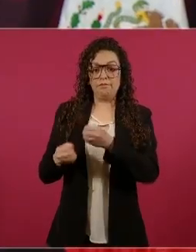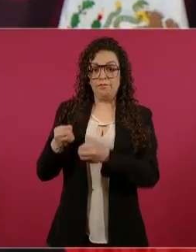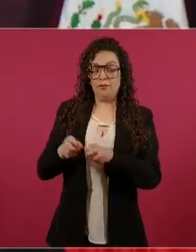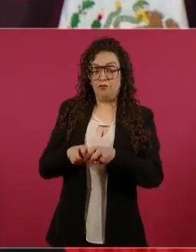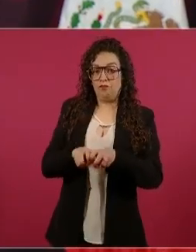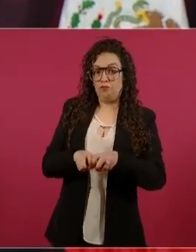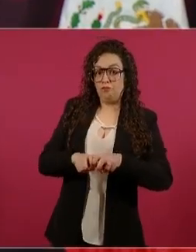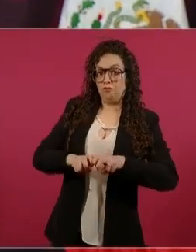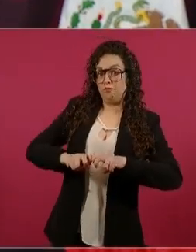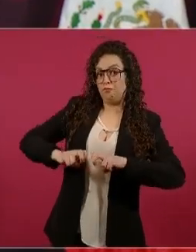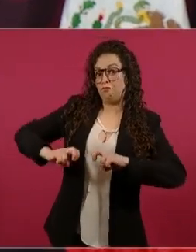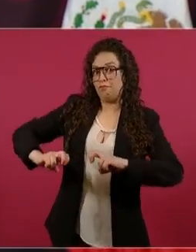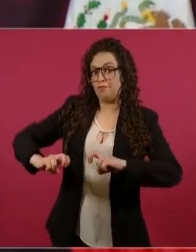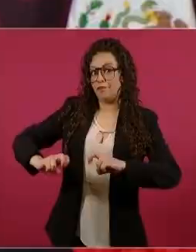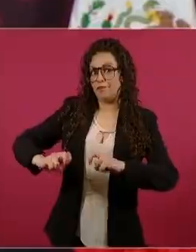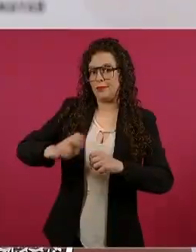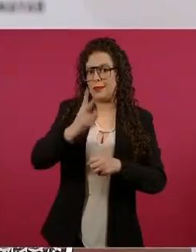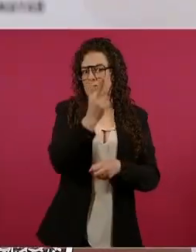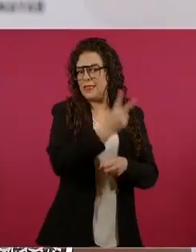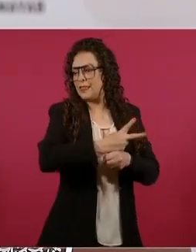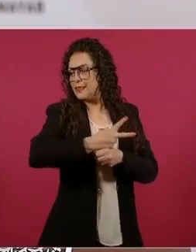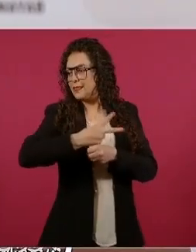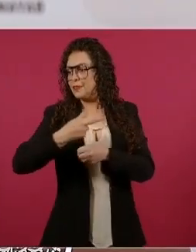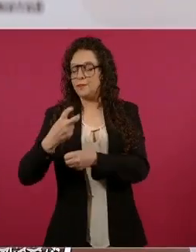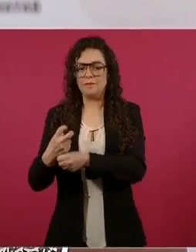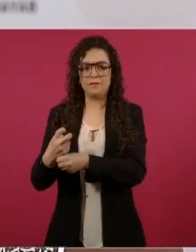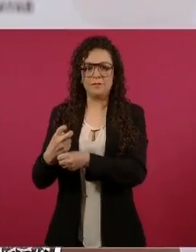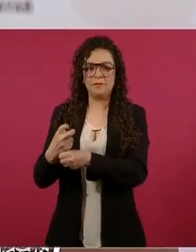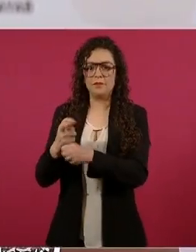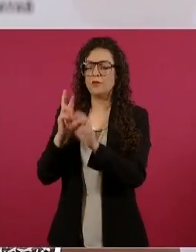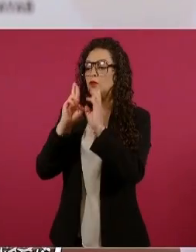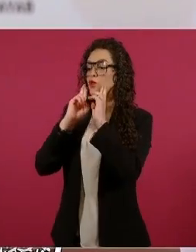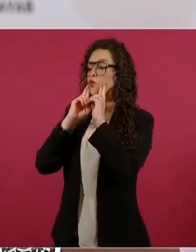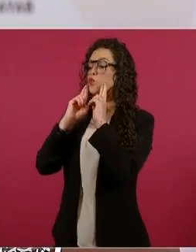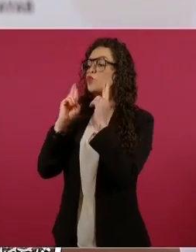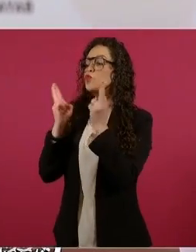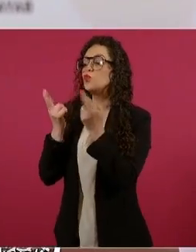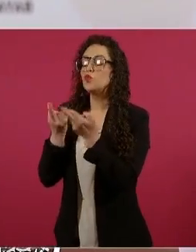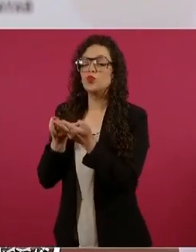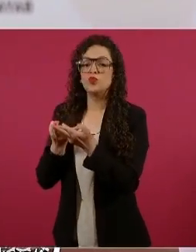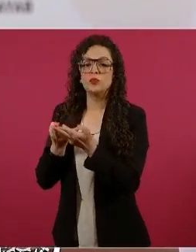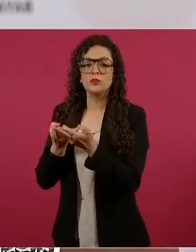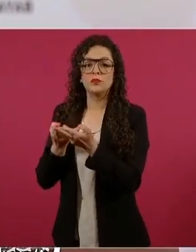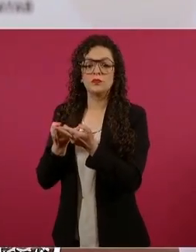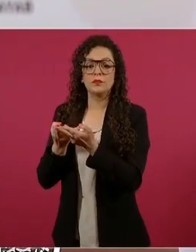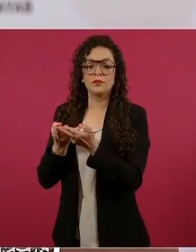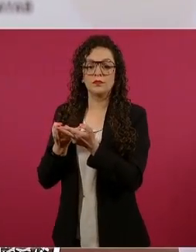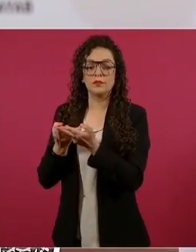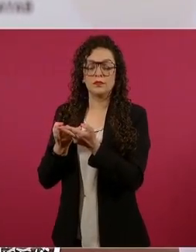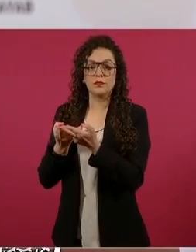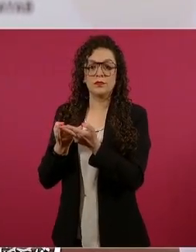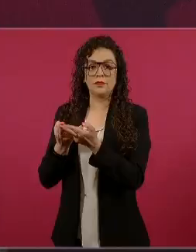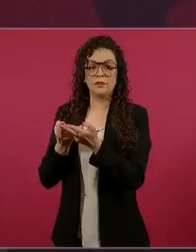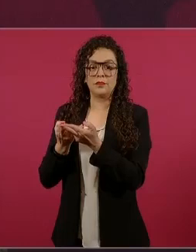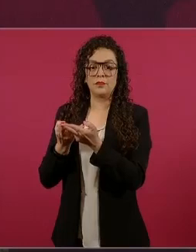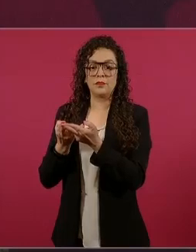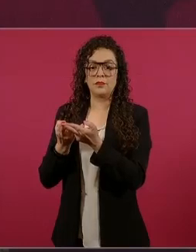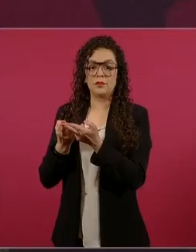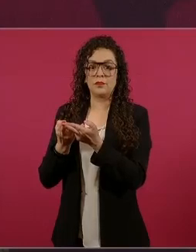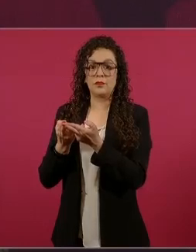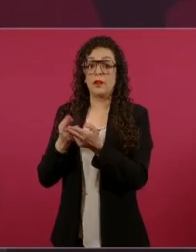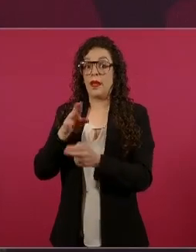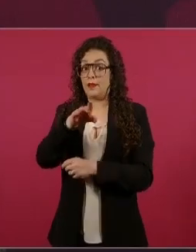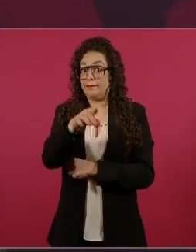van dos ministros, bueno, va la